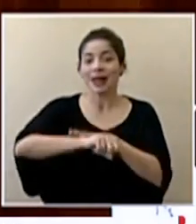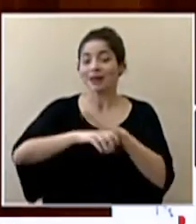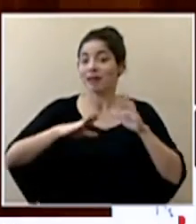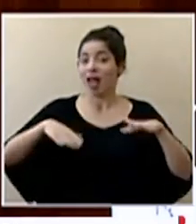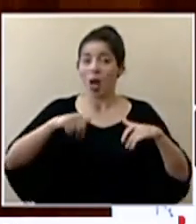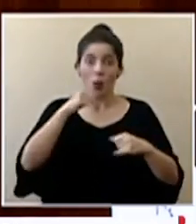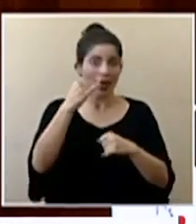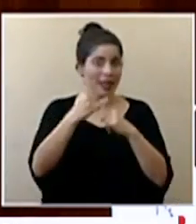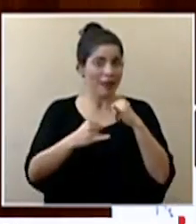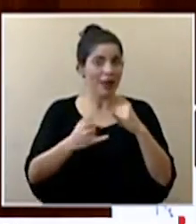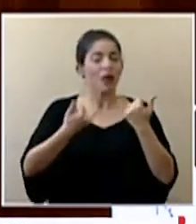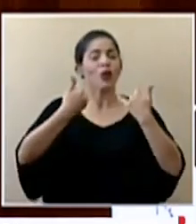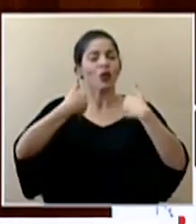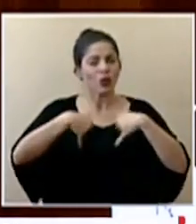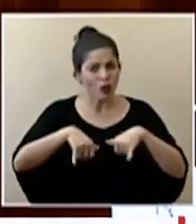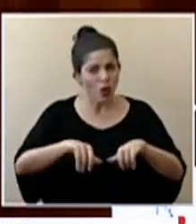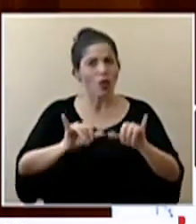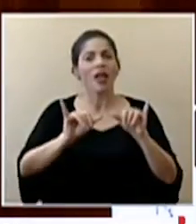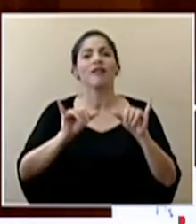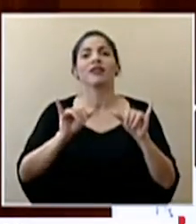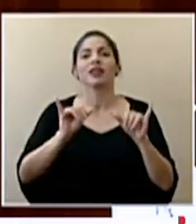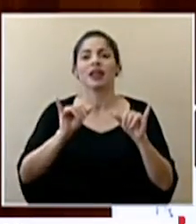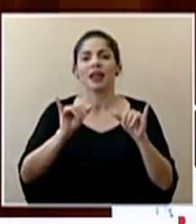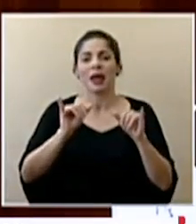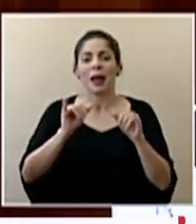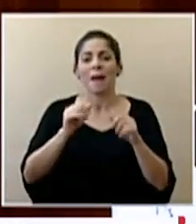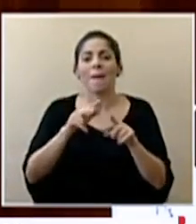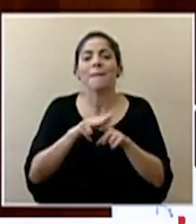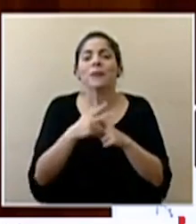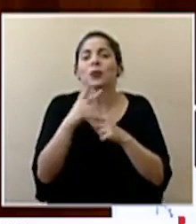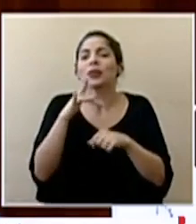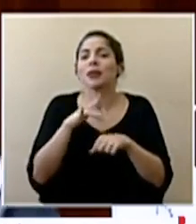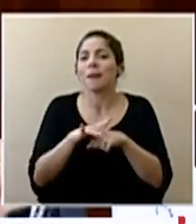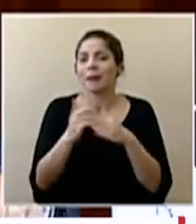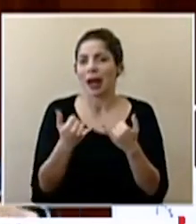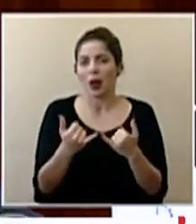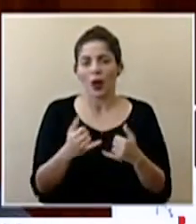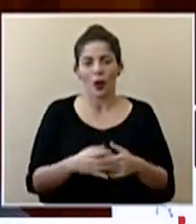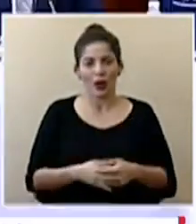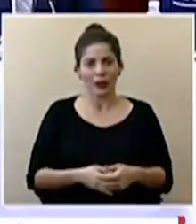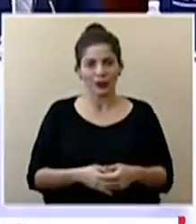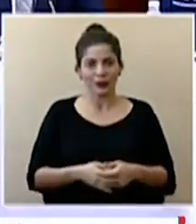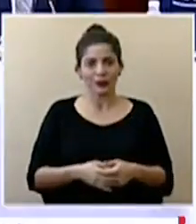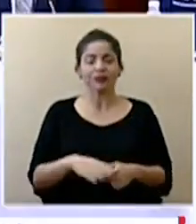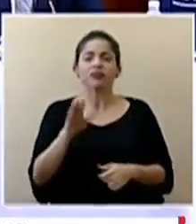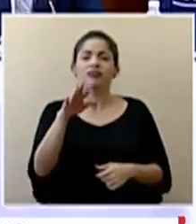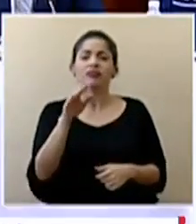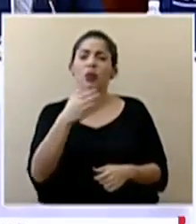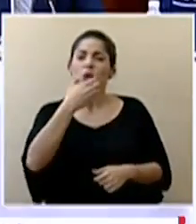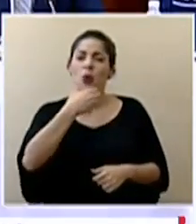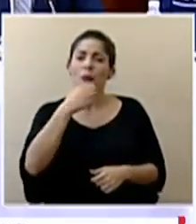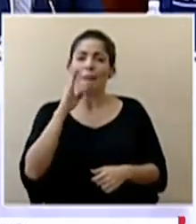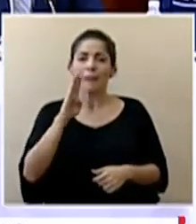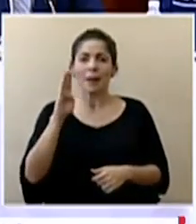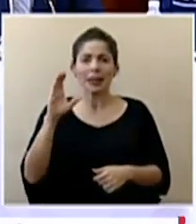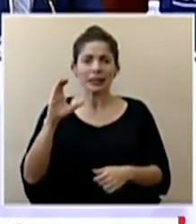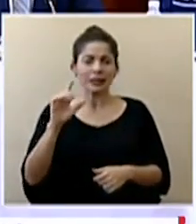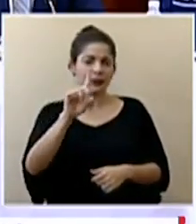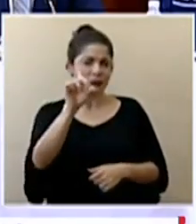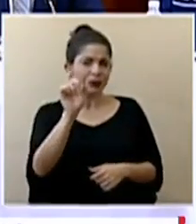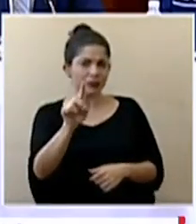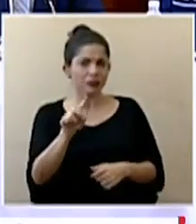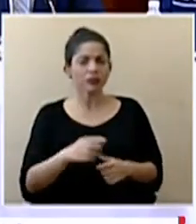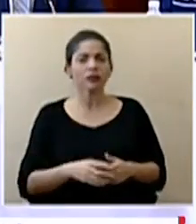terminado está todavía en etapas tempranas Don Román BBC nos consulta